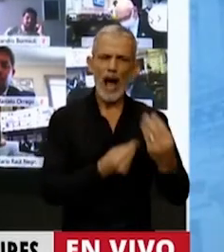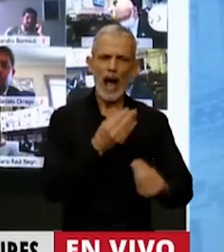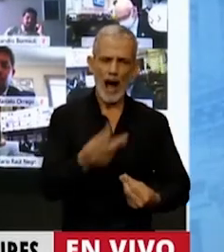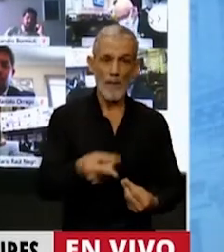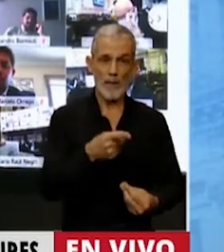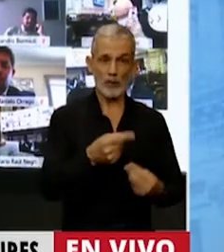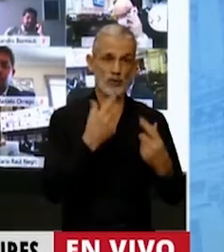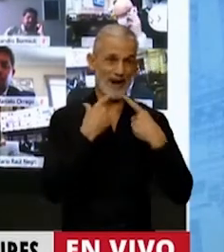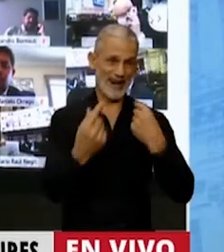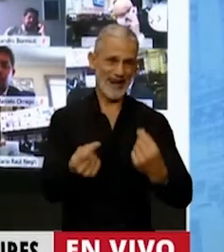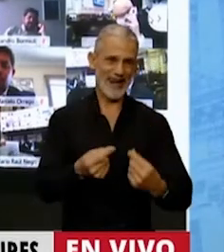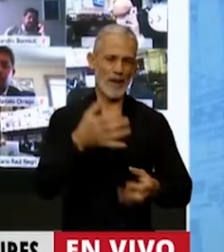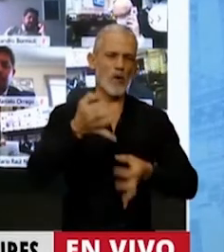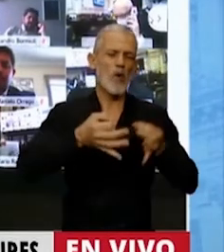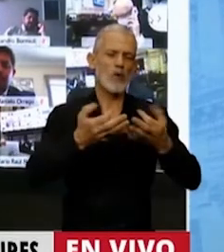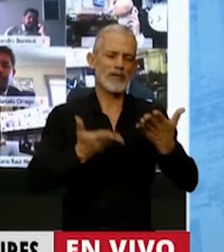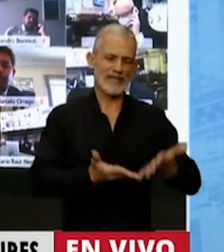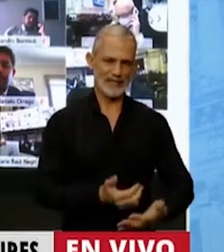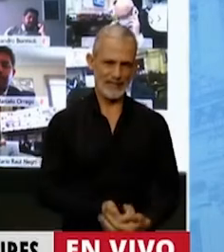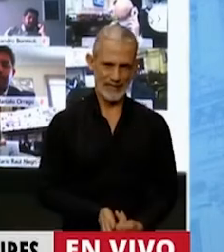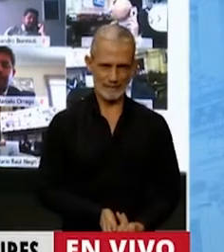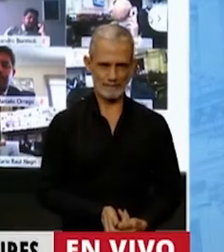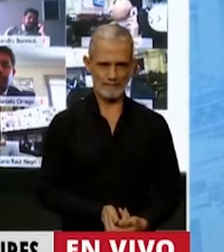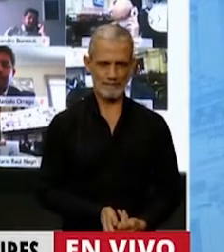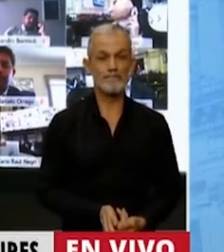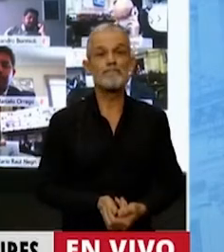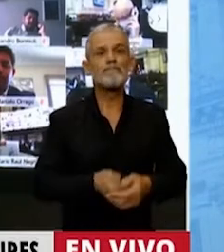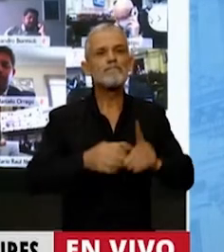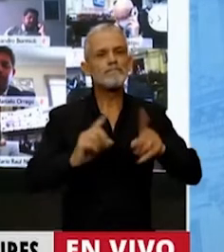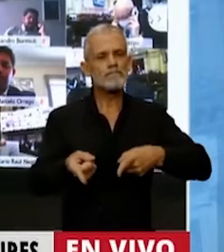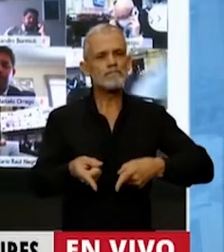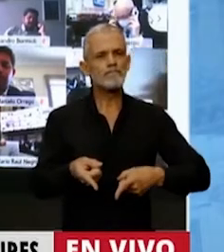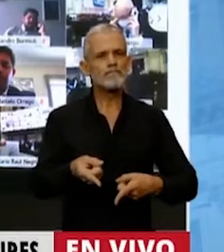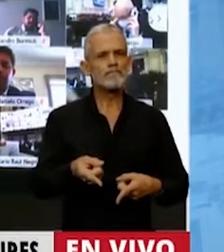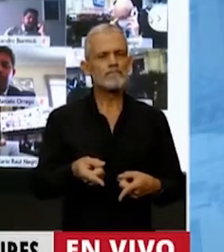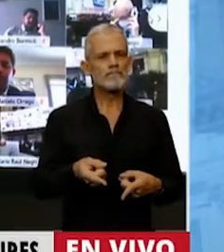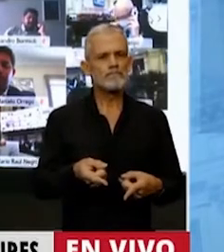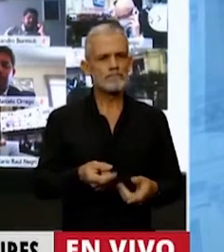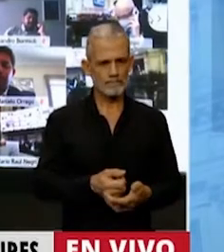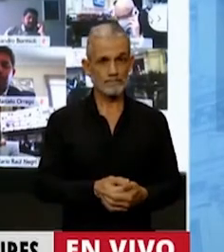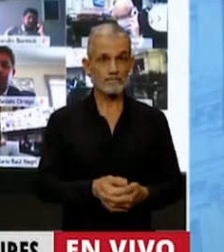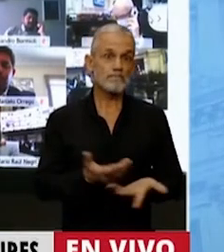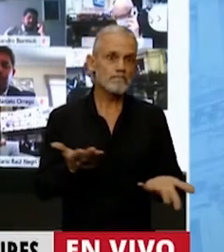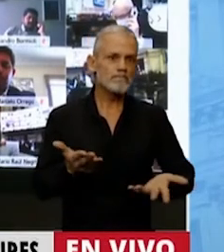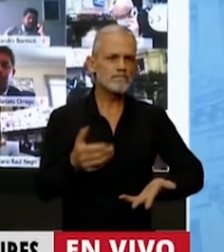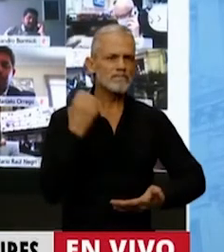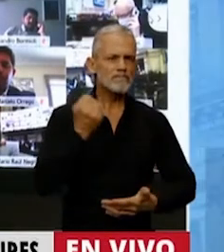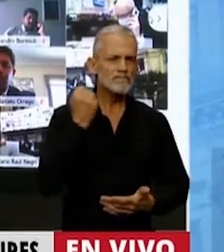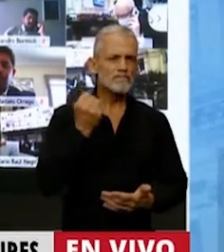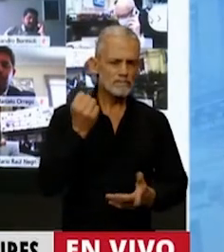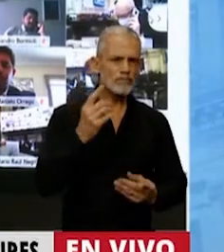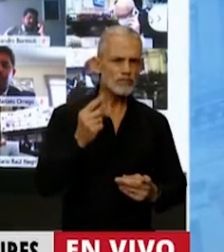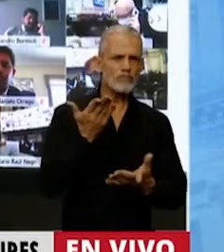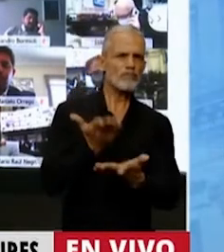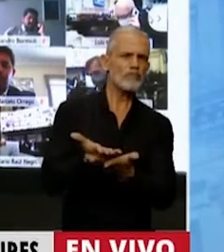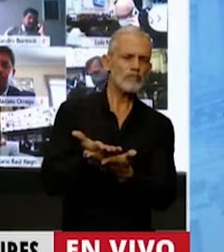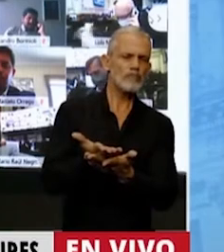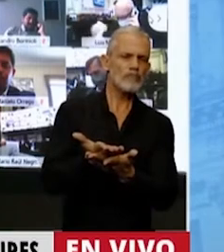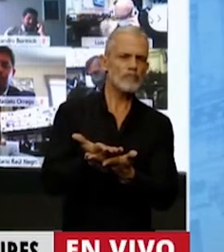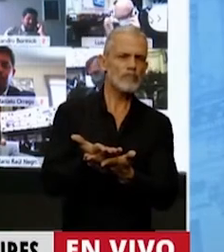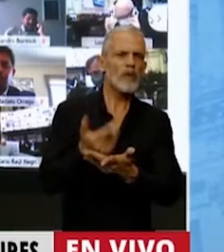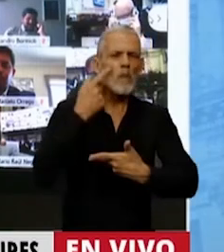el reclamo de justicia. Sin embargo, se pretende a veces presentar